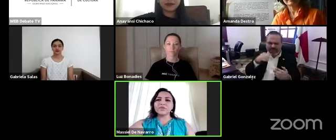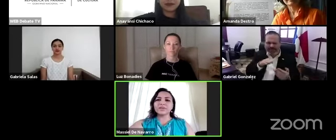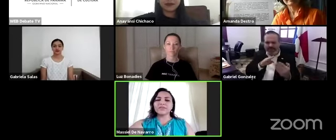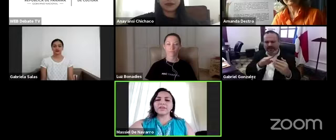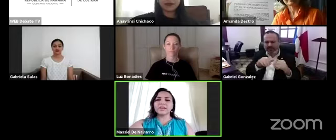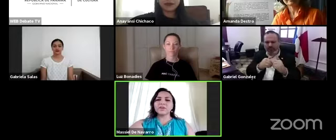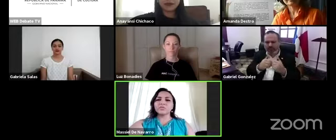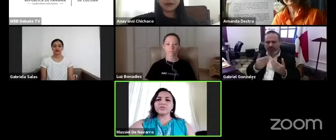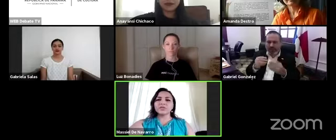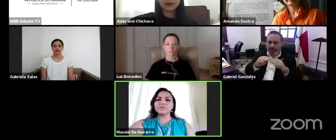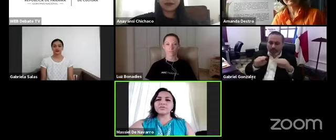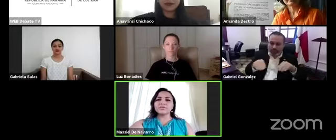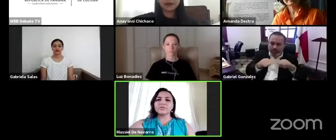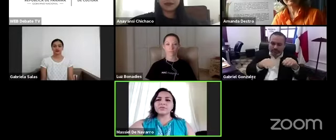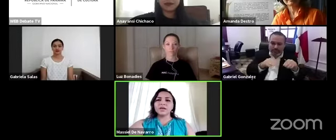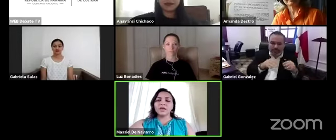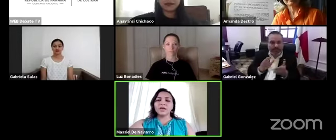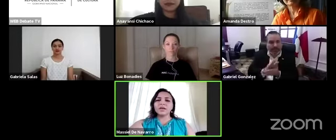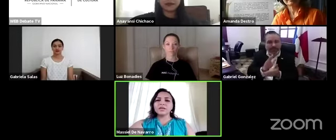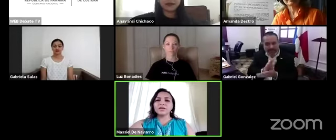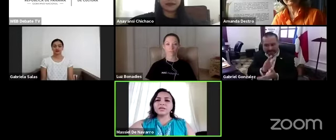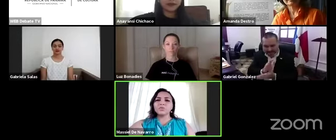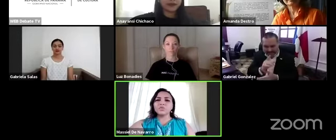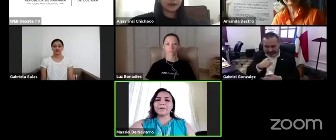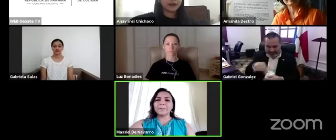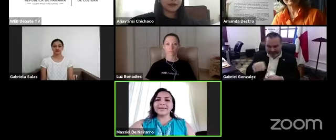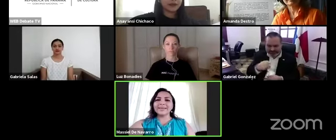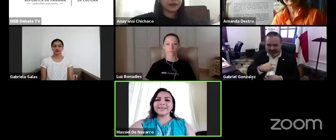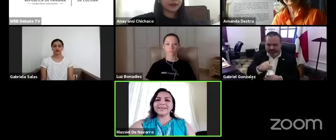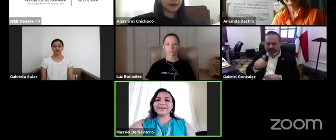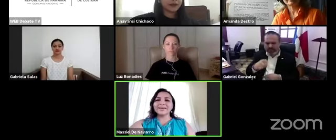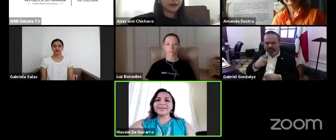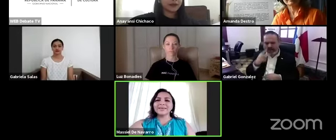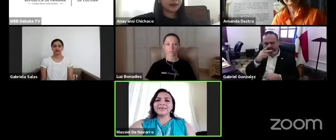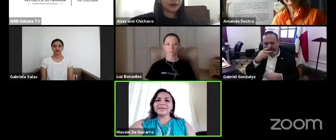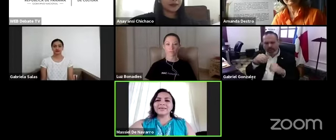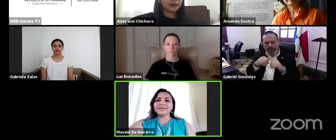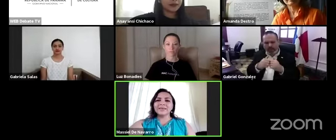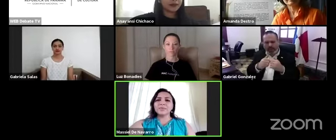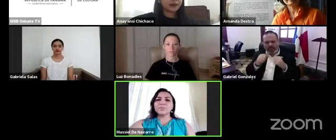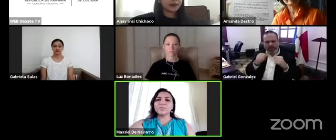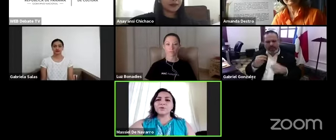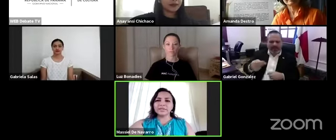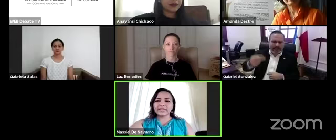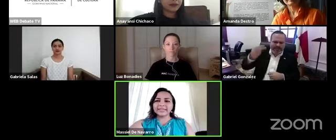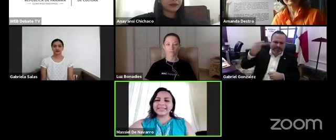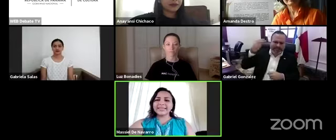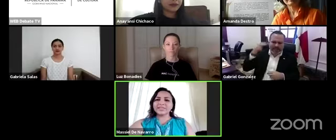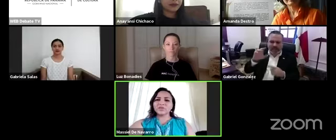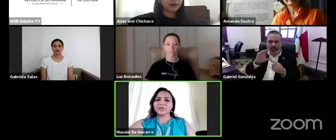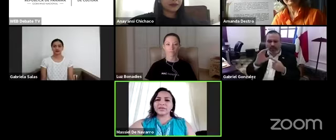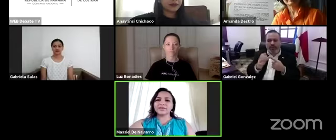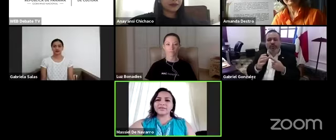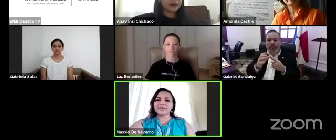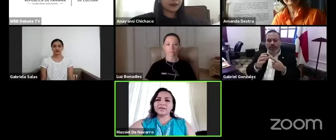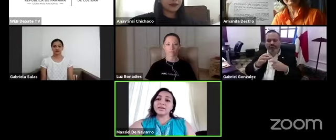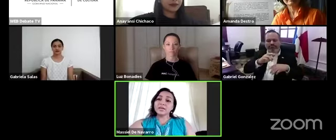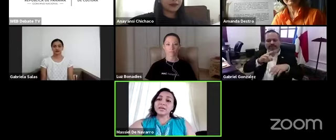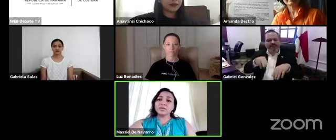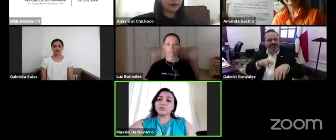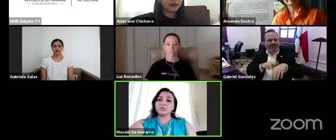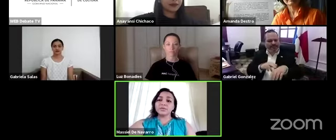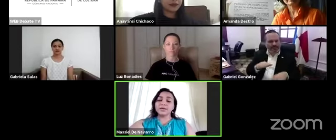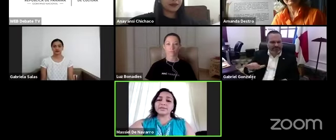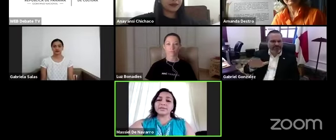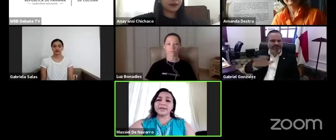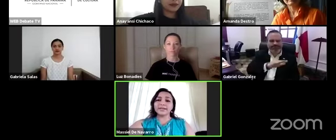desafíos que enfrentan los museos y su papel importante en la historia y